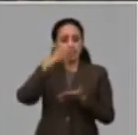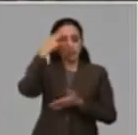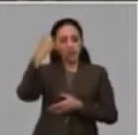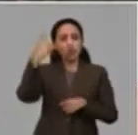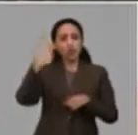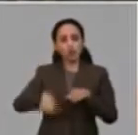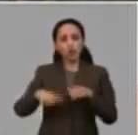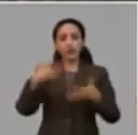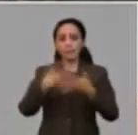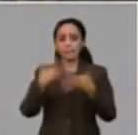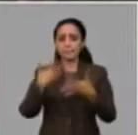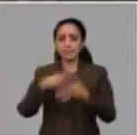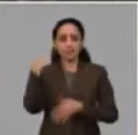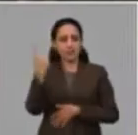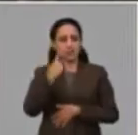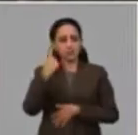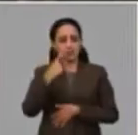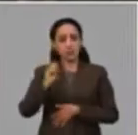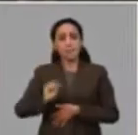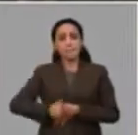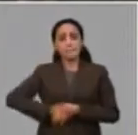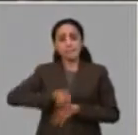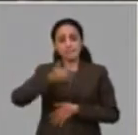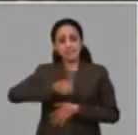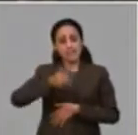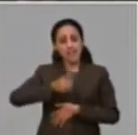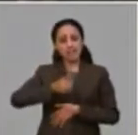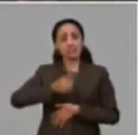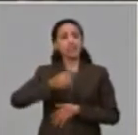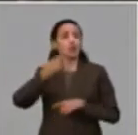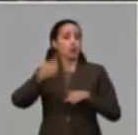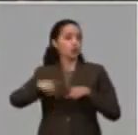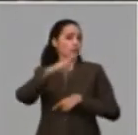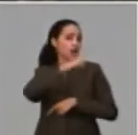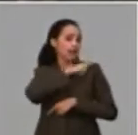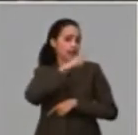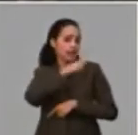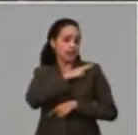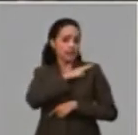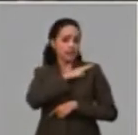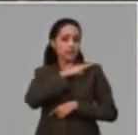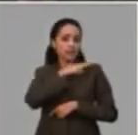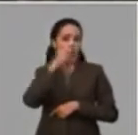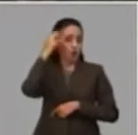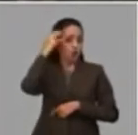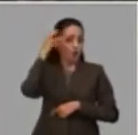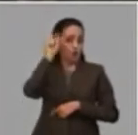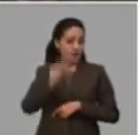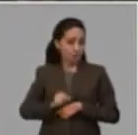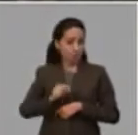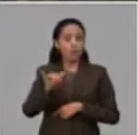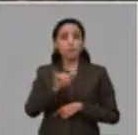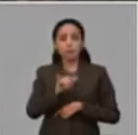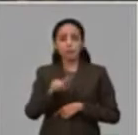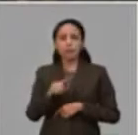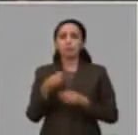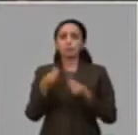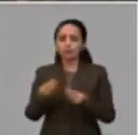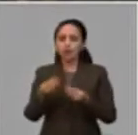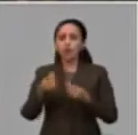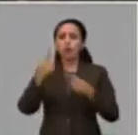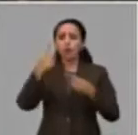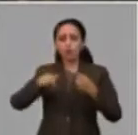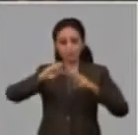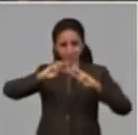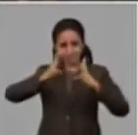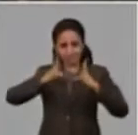nacionales, a los presidentes o jefes de la SOCE, a los gobernadores. La hemos puesto también en las páginas que tenemos